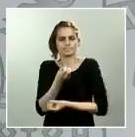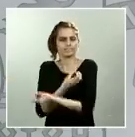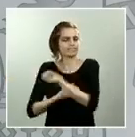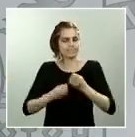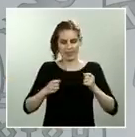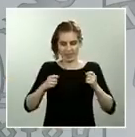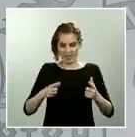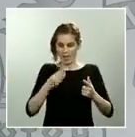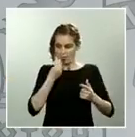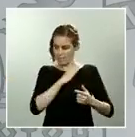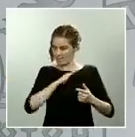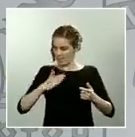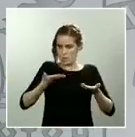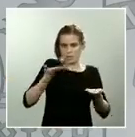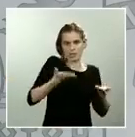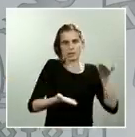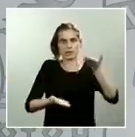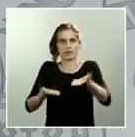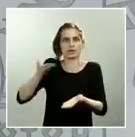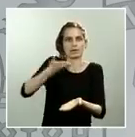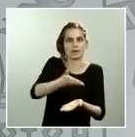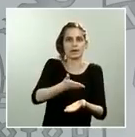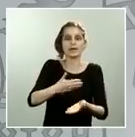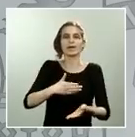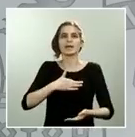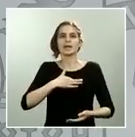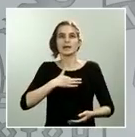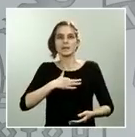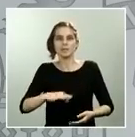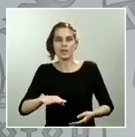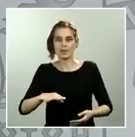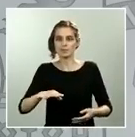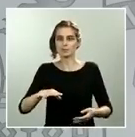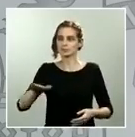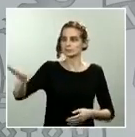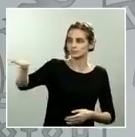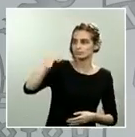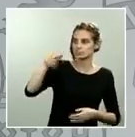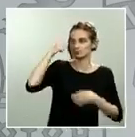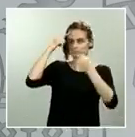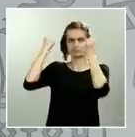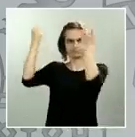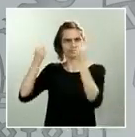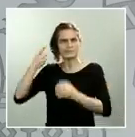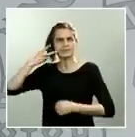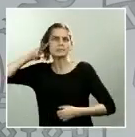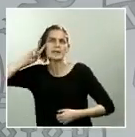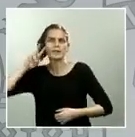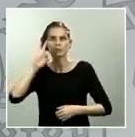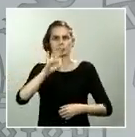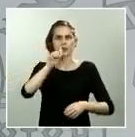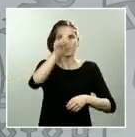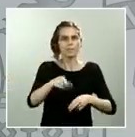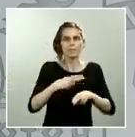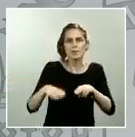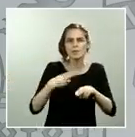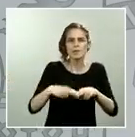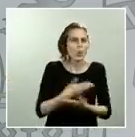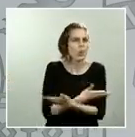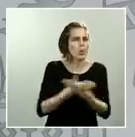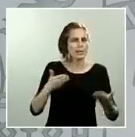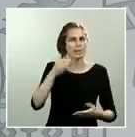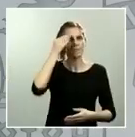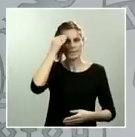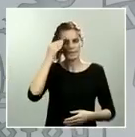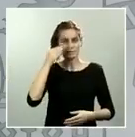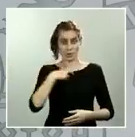llamar en el entorno de esa reunión a los expertos, a los políticos, a todo aquel que crea la comisión, que puede aportar algo,